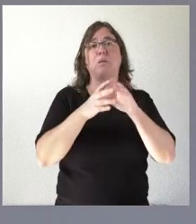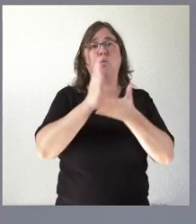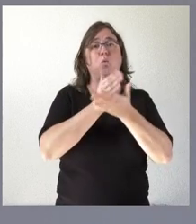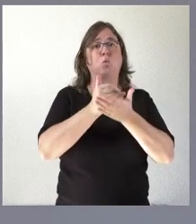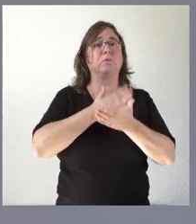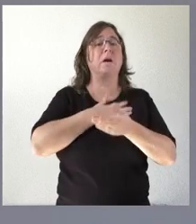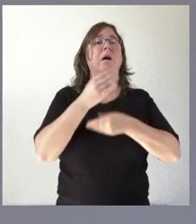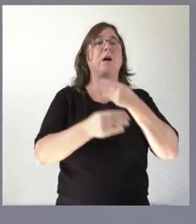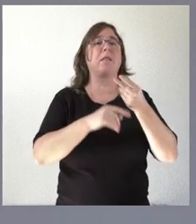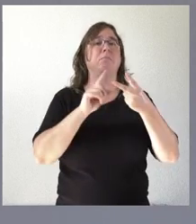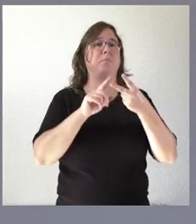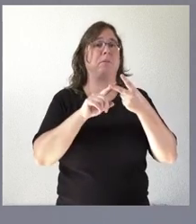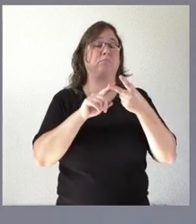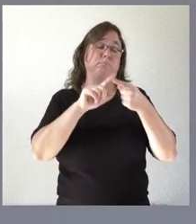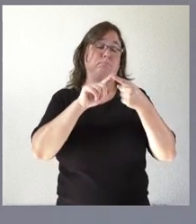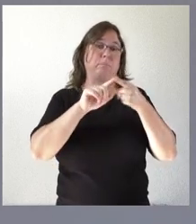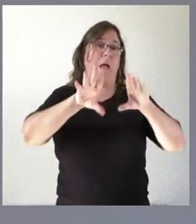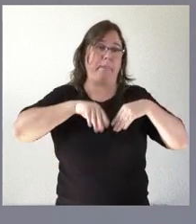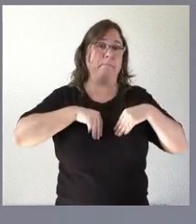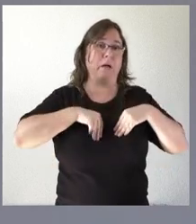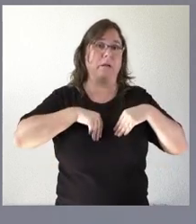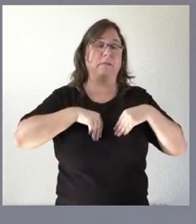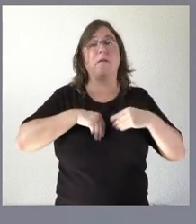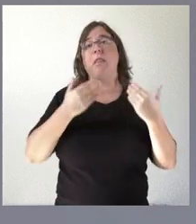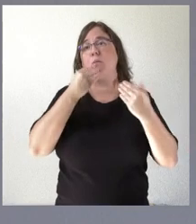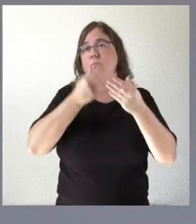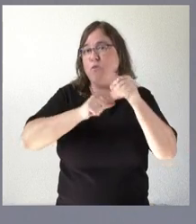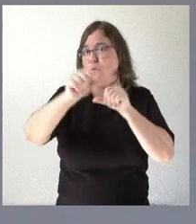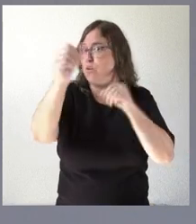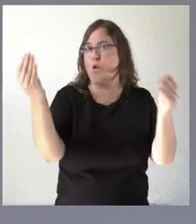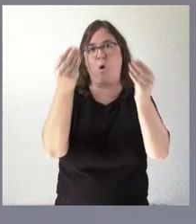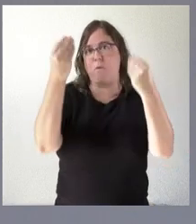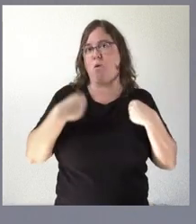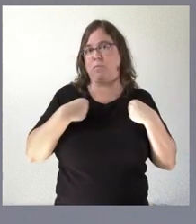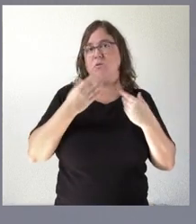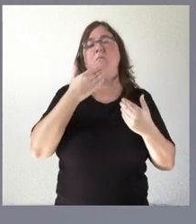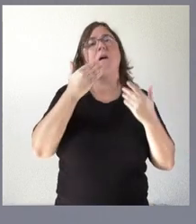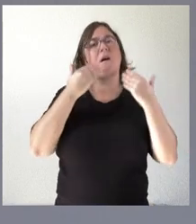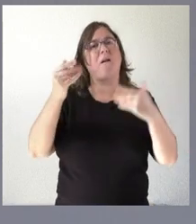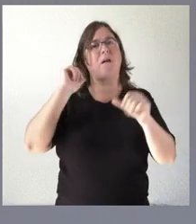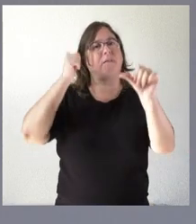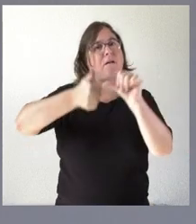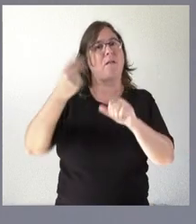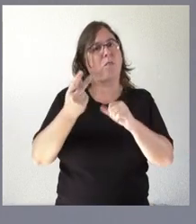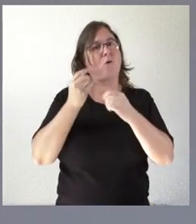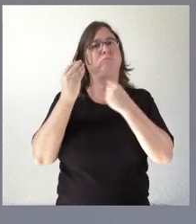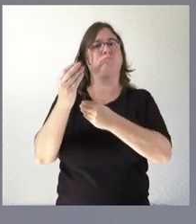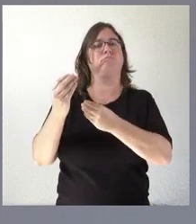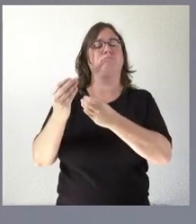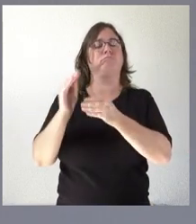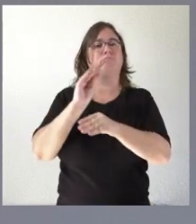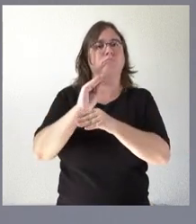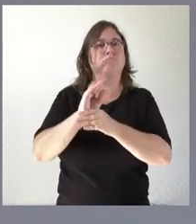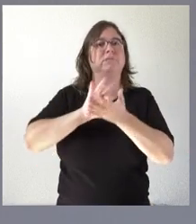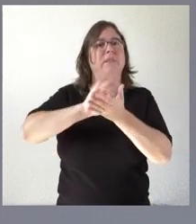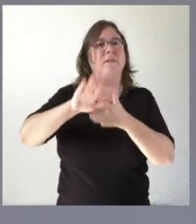primero es aceptar esa renuncia y deseándoles lo mejor en la vida personal también agradeciéndoles toda esta etapa de servicio al interés de los